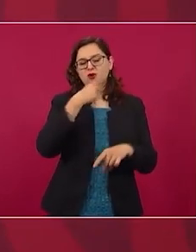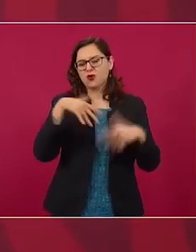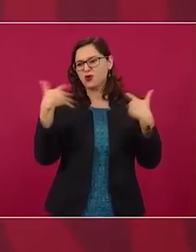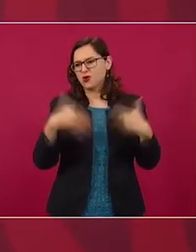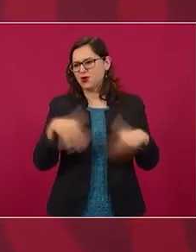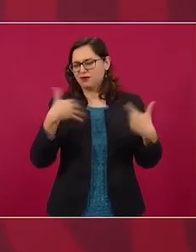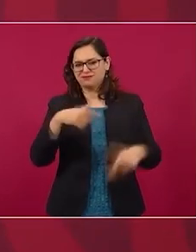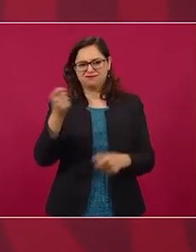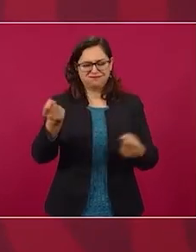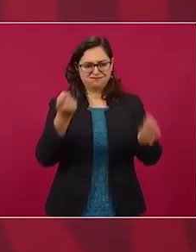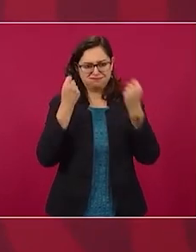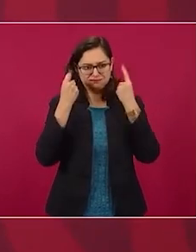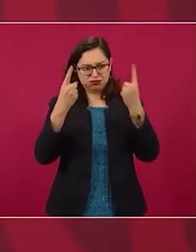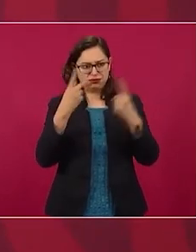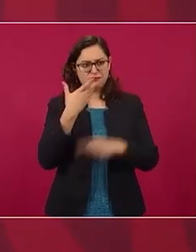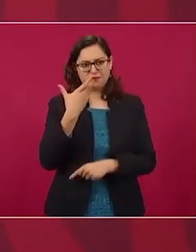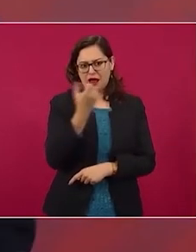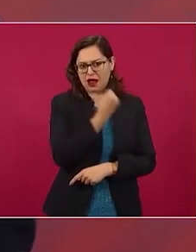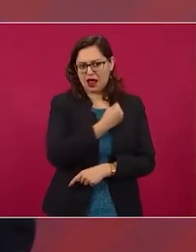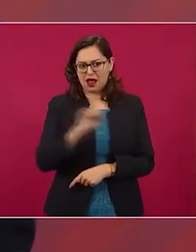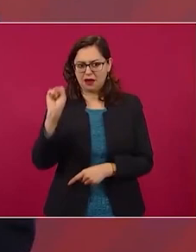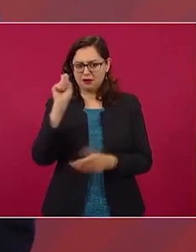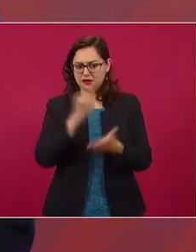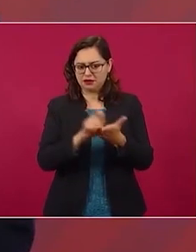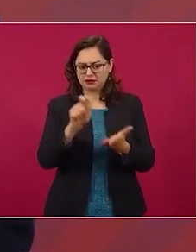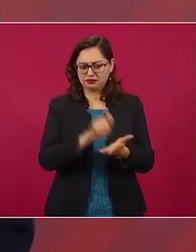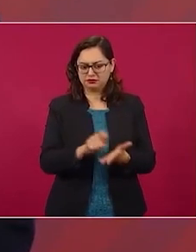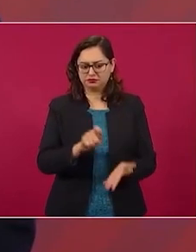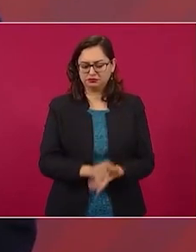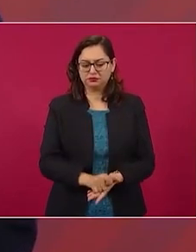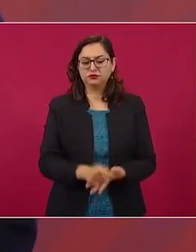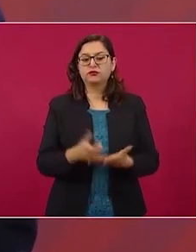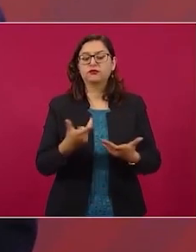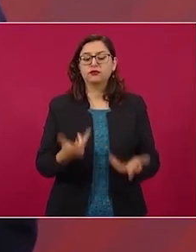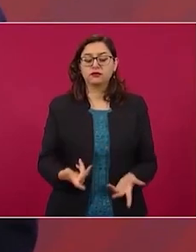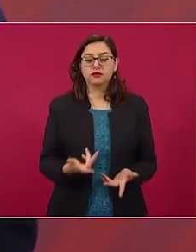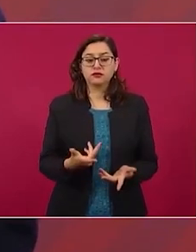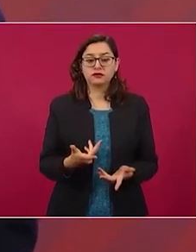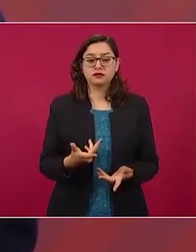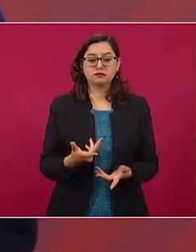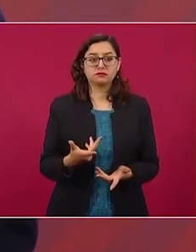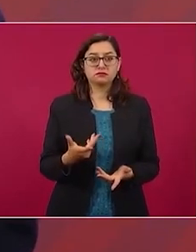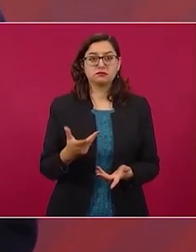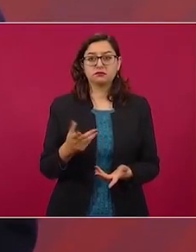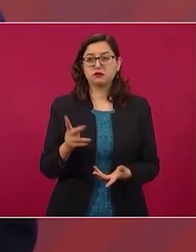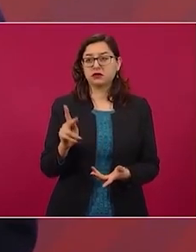después de Katz,